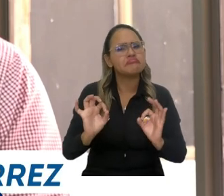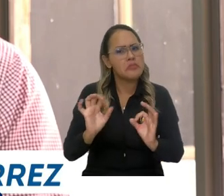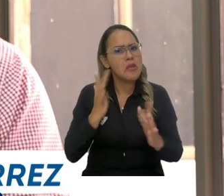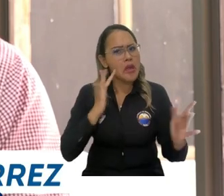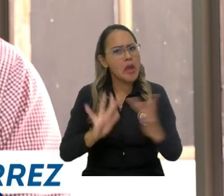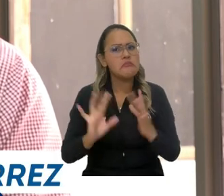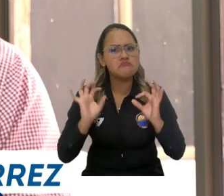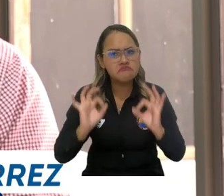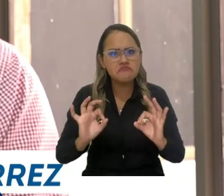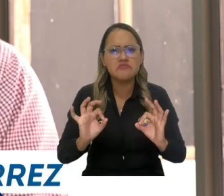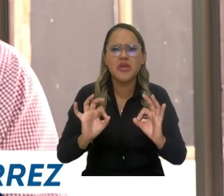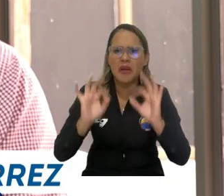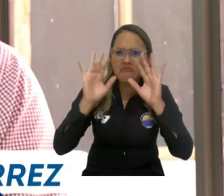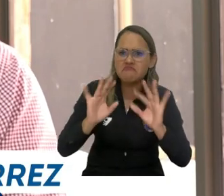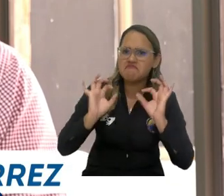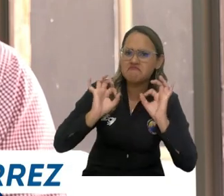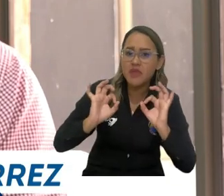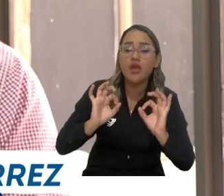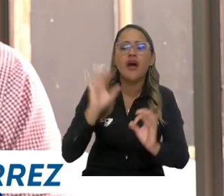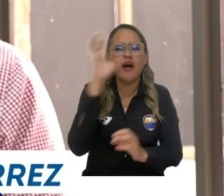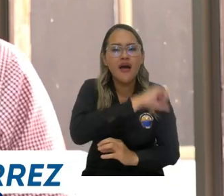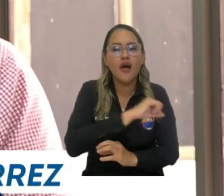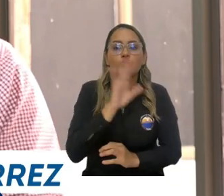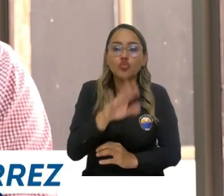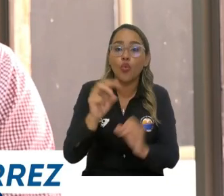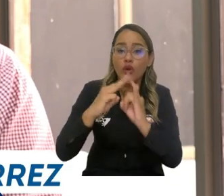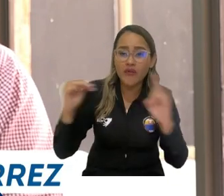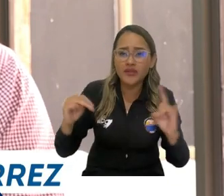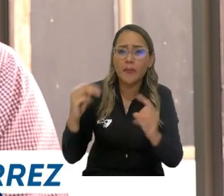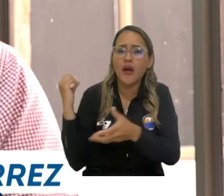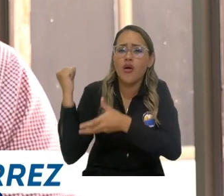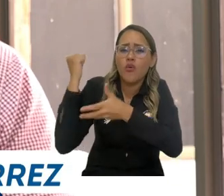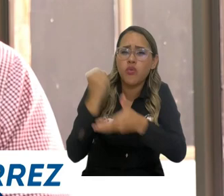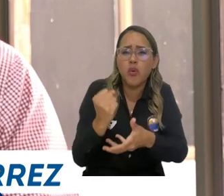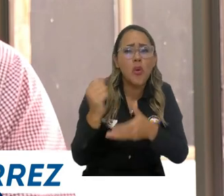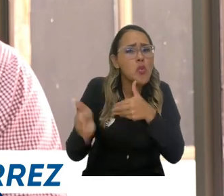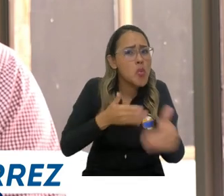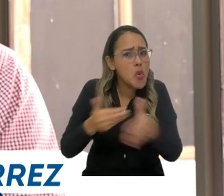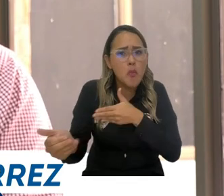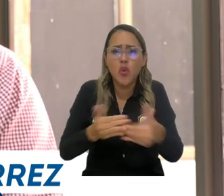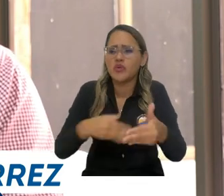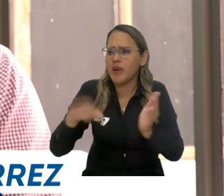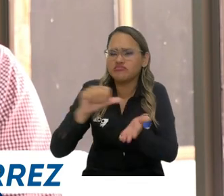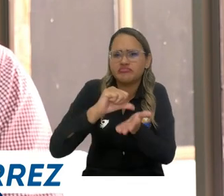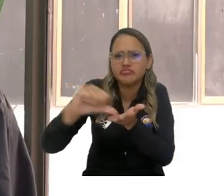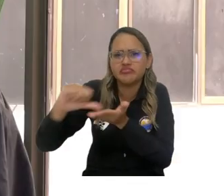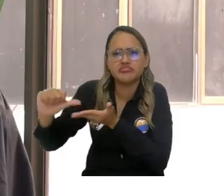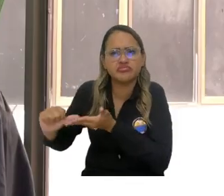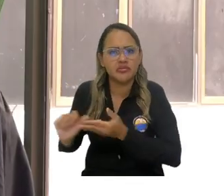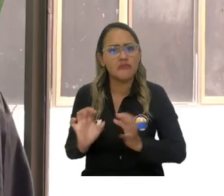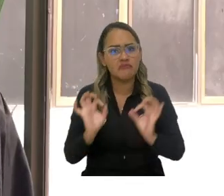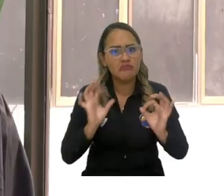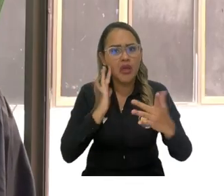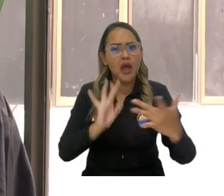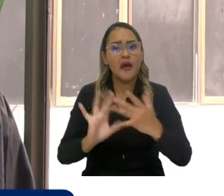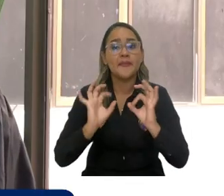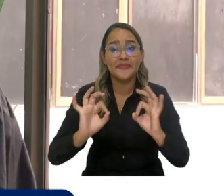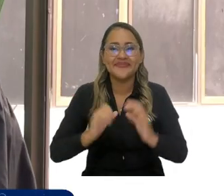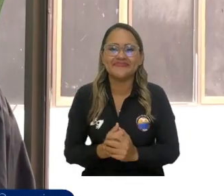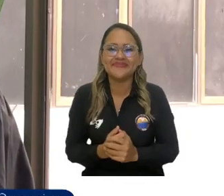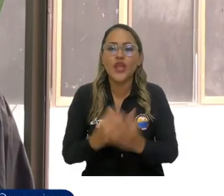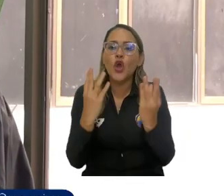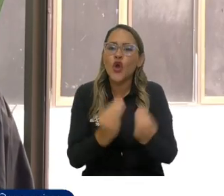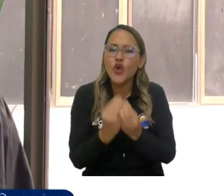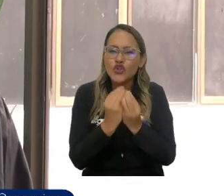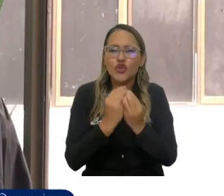y al igual que demuestra que la universidad con los pocos recursos que recibe le da buen uso a sus finanzas. El Consejo Superior siempre